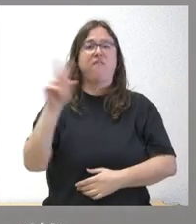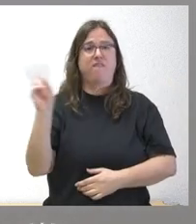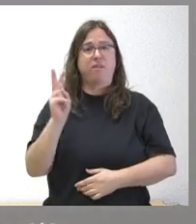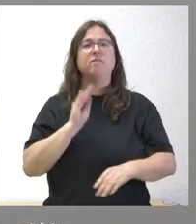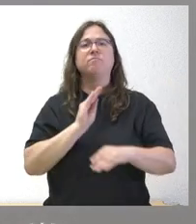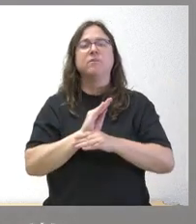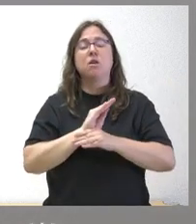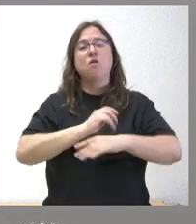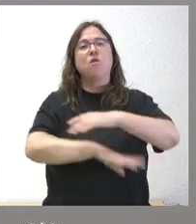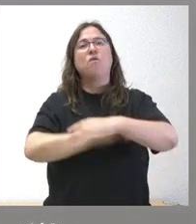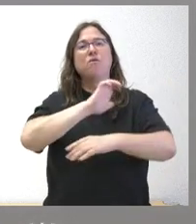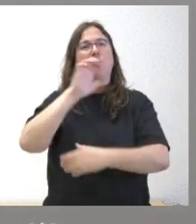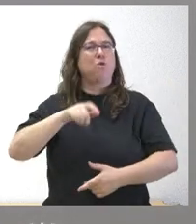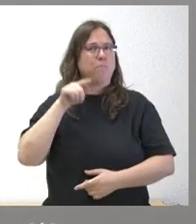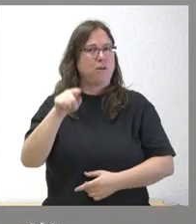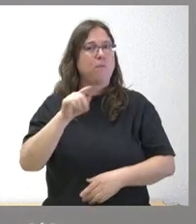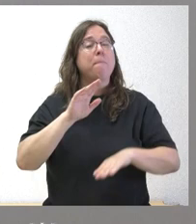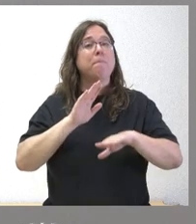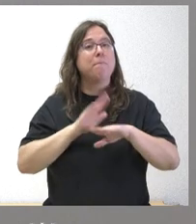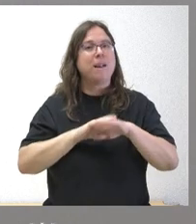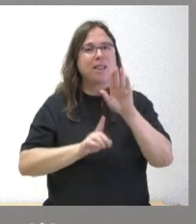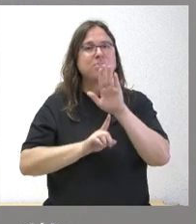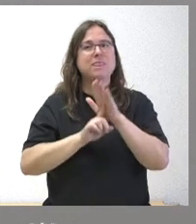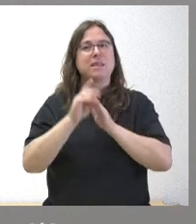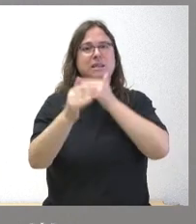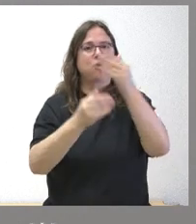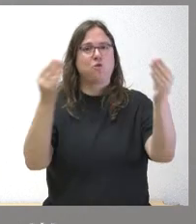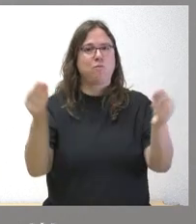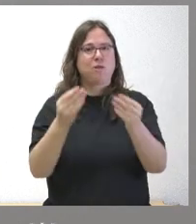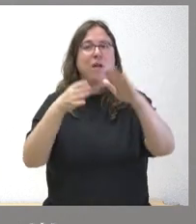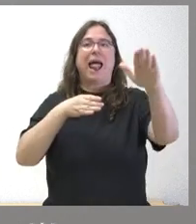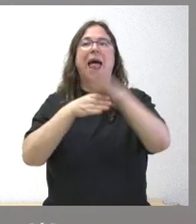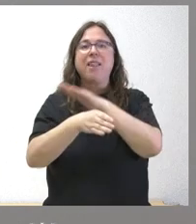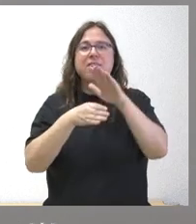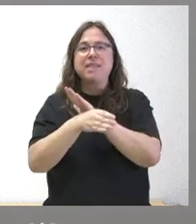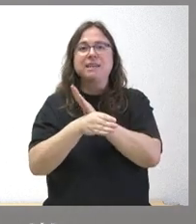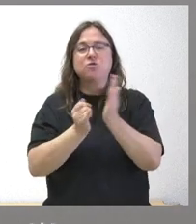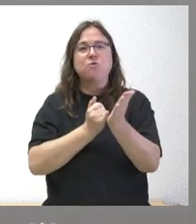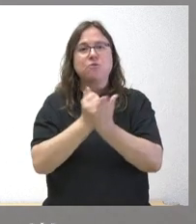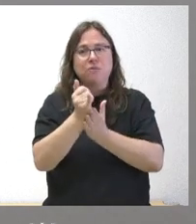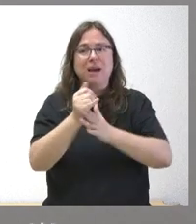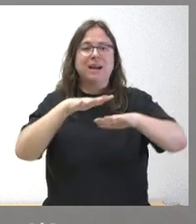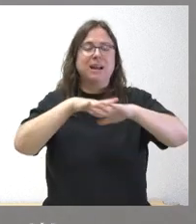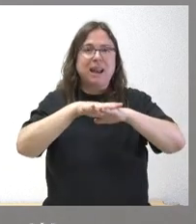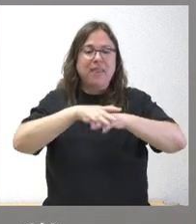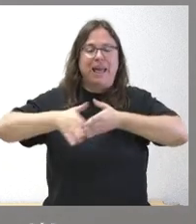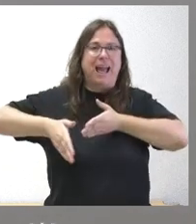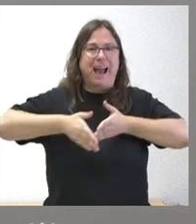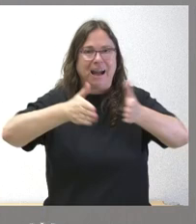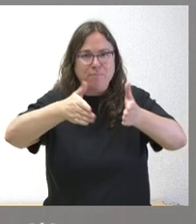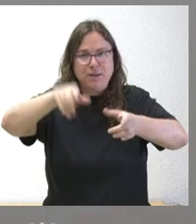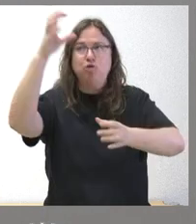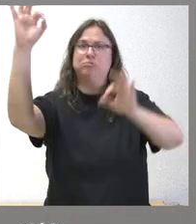FEADER y permite un mejor desarrollo y acceso a estas fincas con actuaciones en la red de caminos, los entronques o la